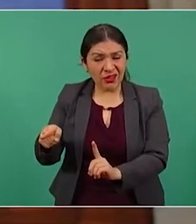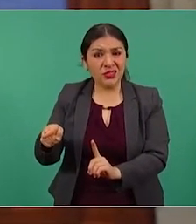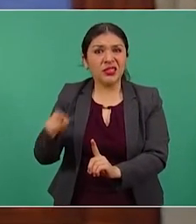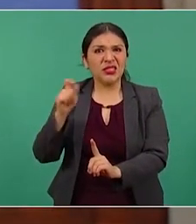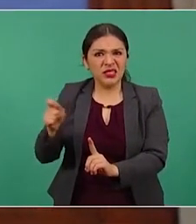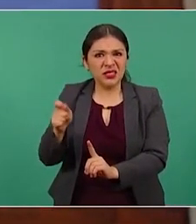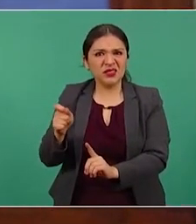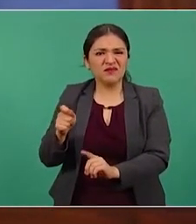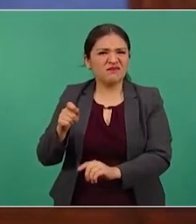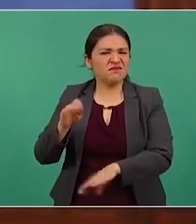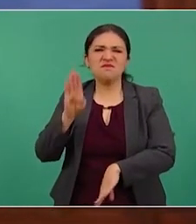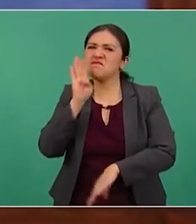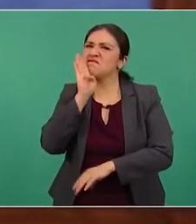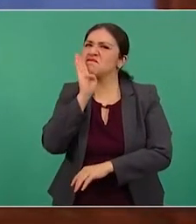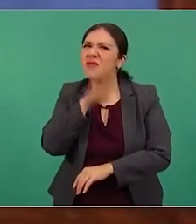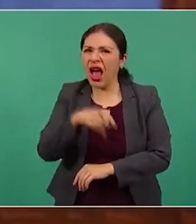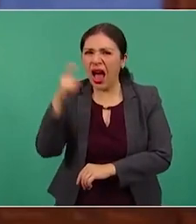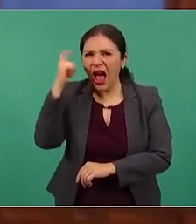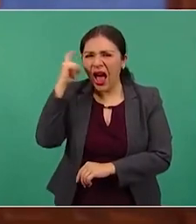taimado,